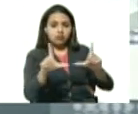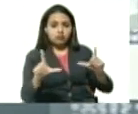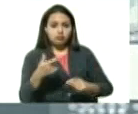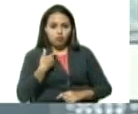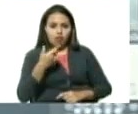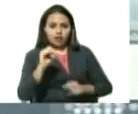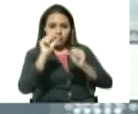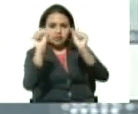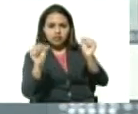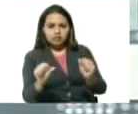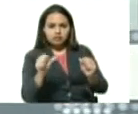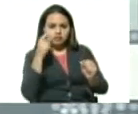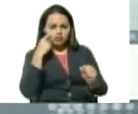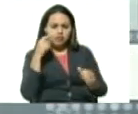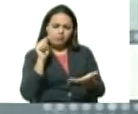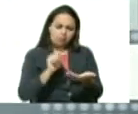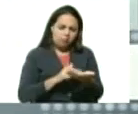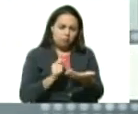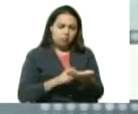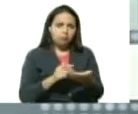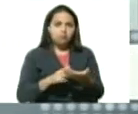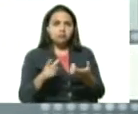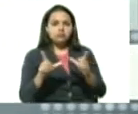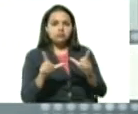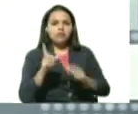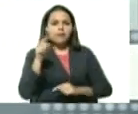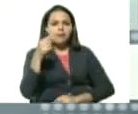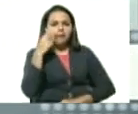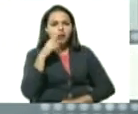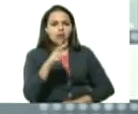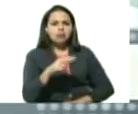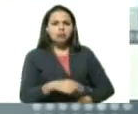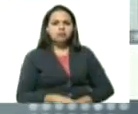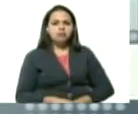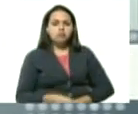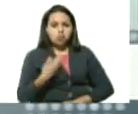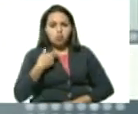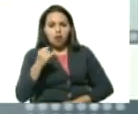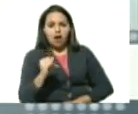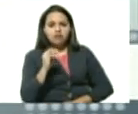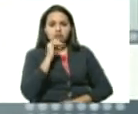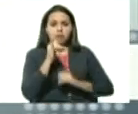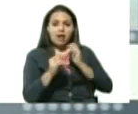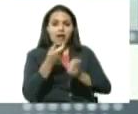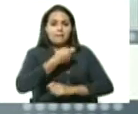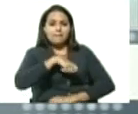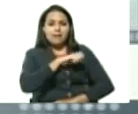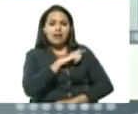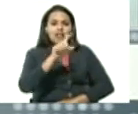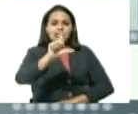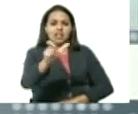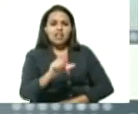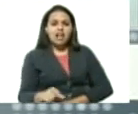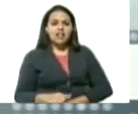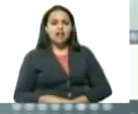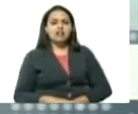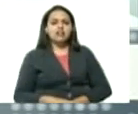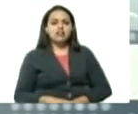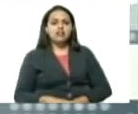sistema bueno me meto por aquí por internet y veo todas las televisoras estoy muy bien informado de España Italia Portugal